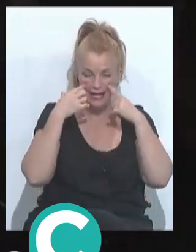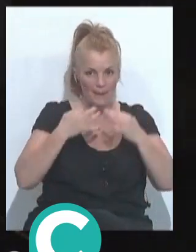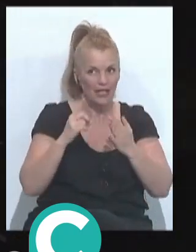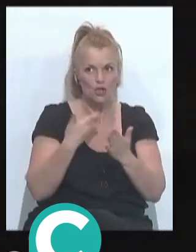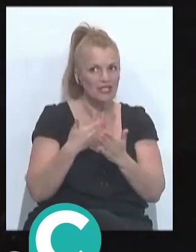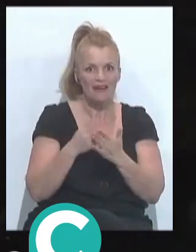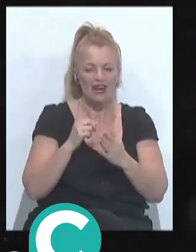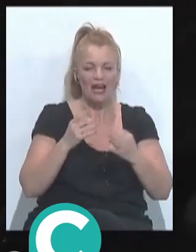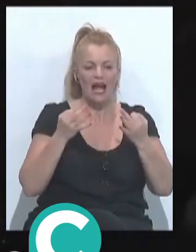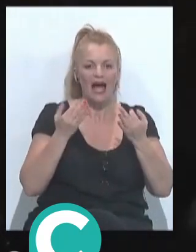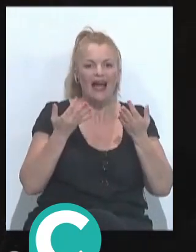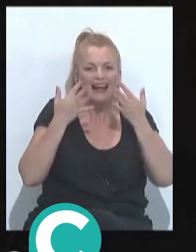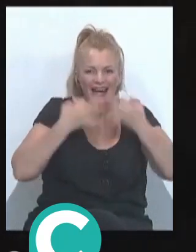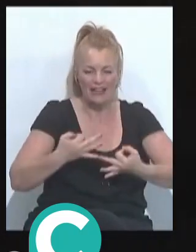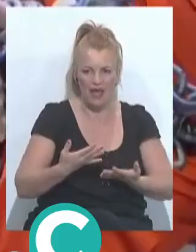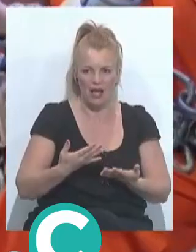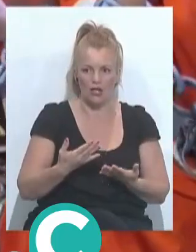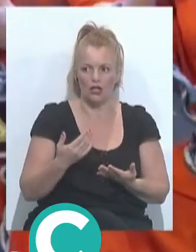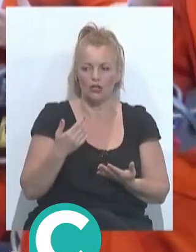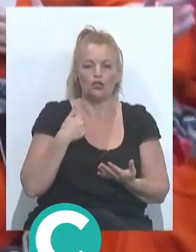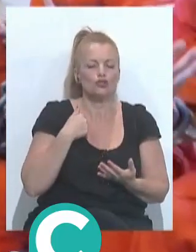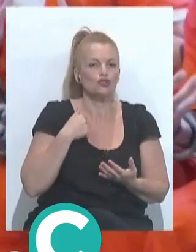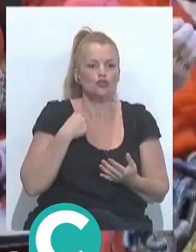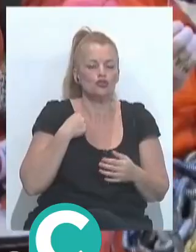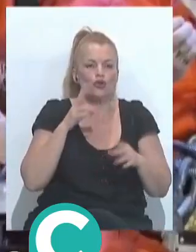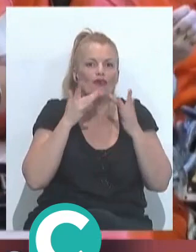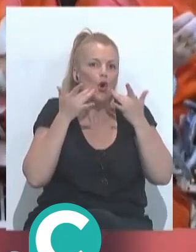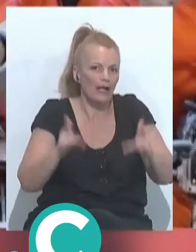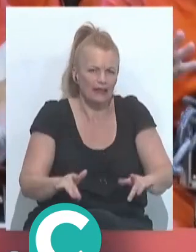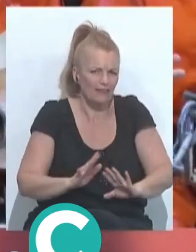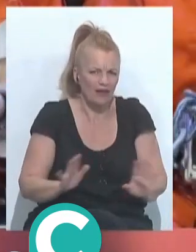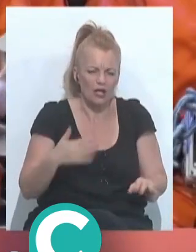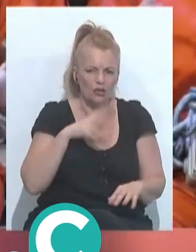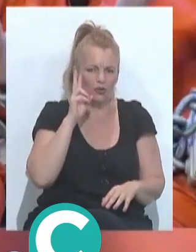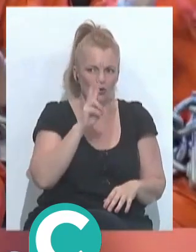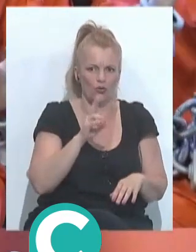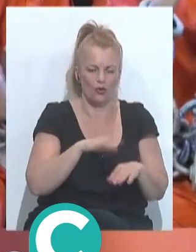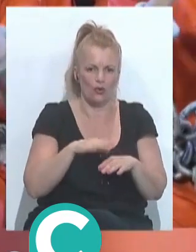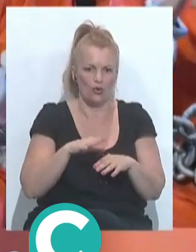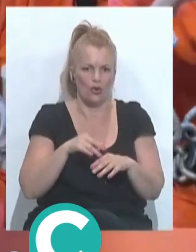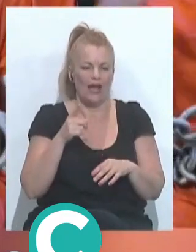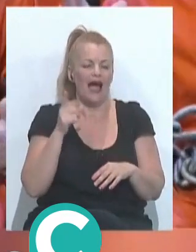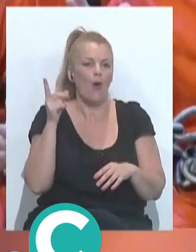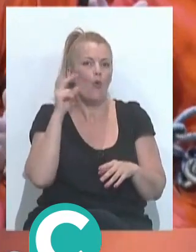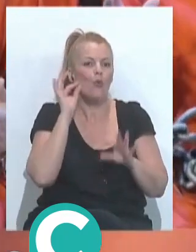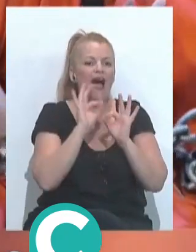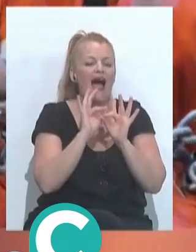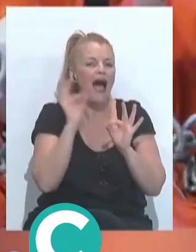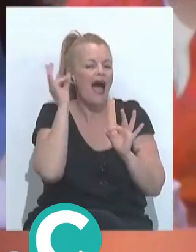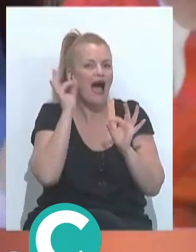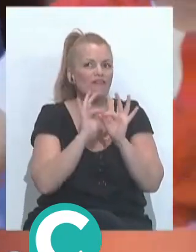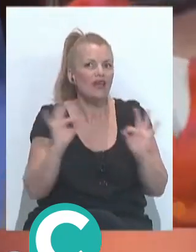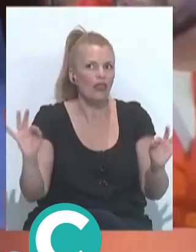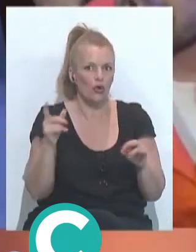se vive, y no estoy hablando de gusto, estoy hablando de cosas meramente objetivas que tú puedes valorar. una afinación, creo que no es una cuestión de gusto, creo, la